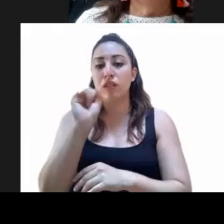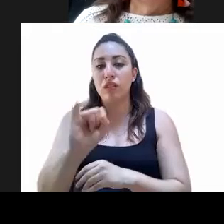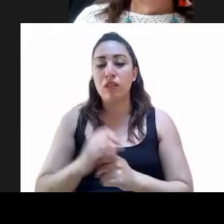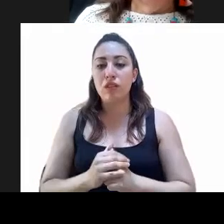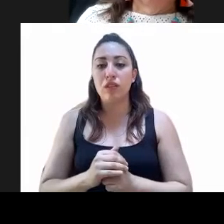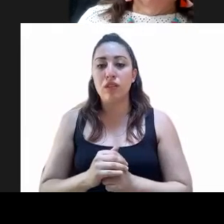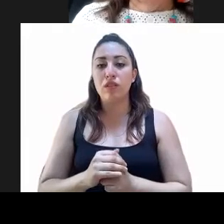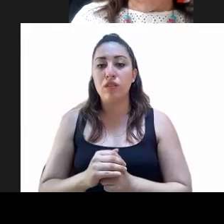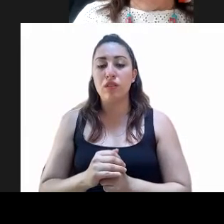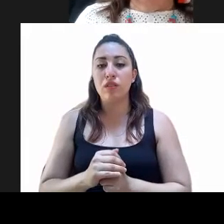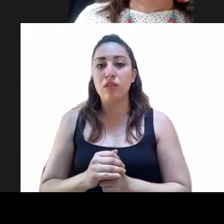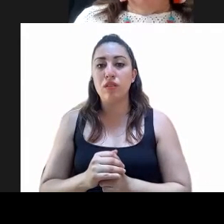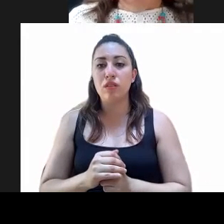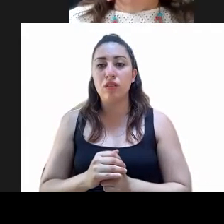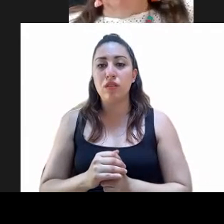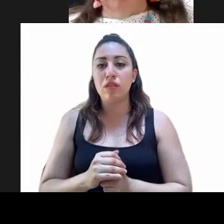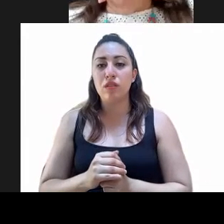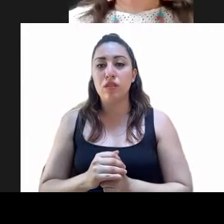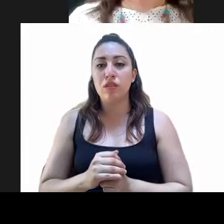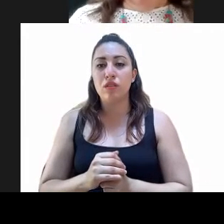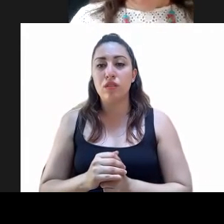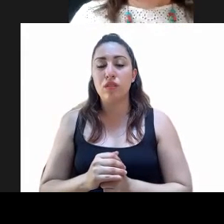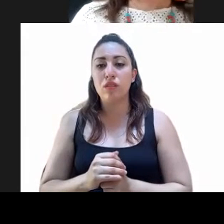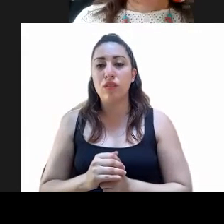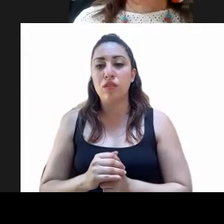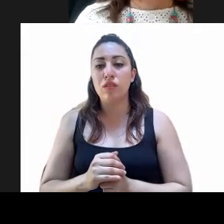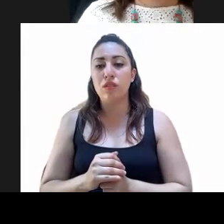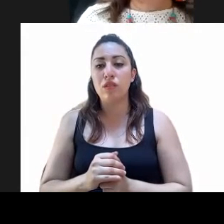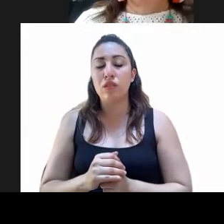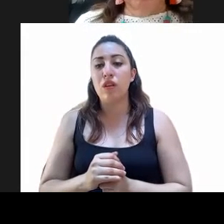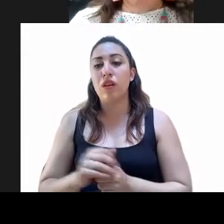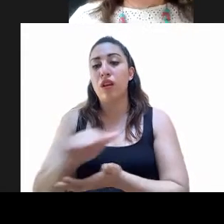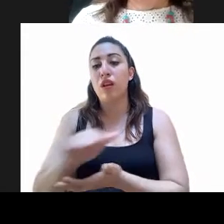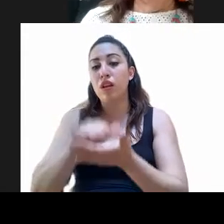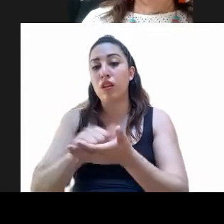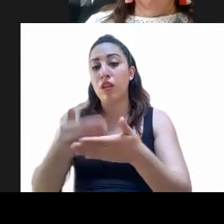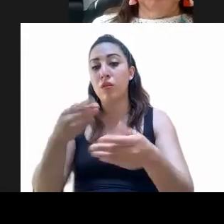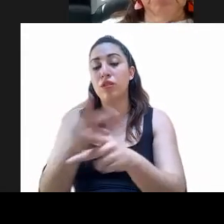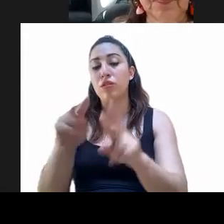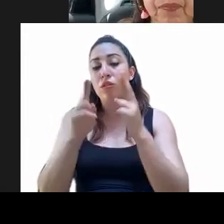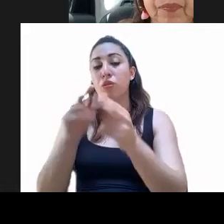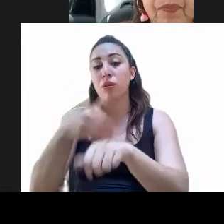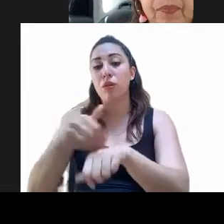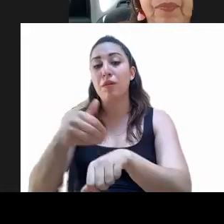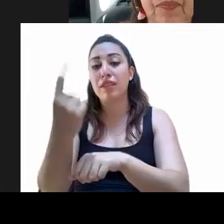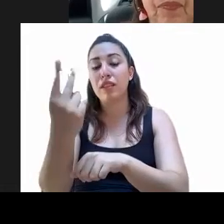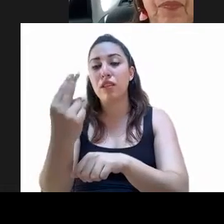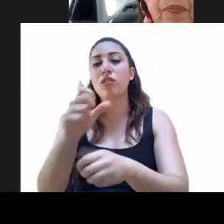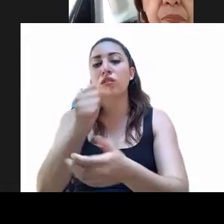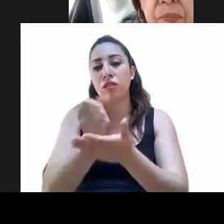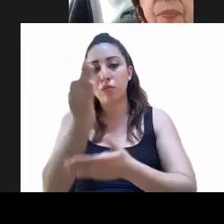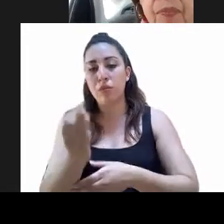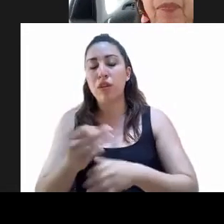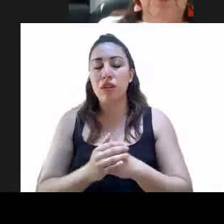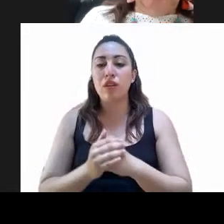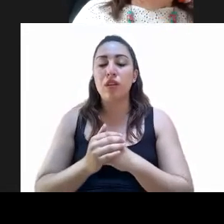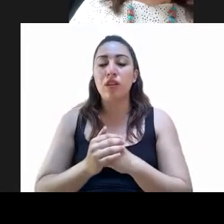Diputado Pérez, a favor, la de la vigésima quinta sesión ordinaria. Gracias, diputada. Continuamos con